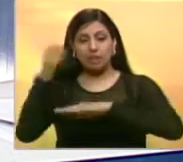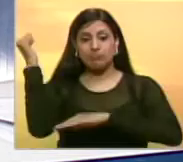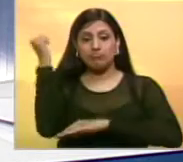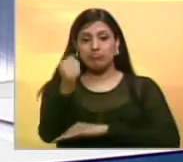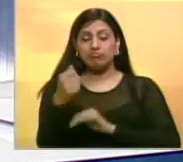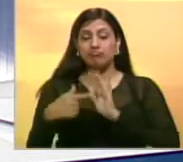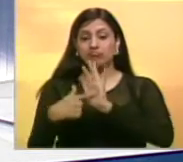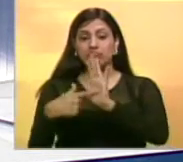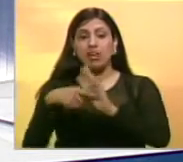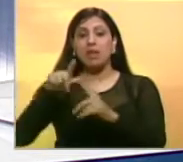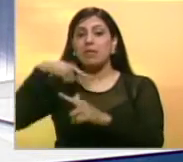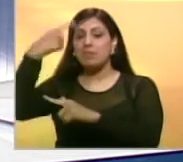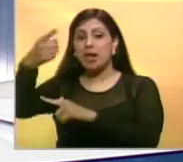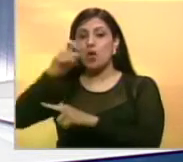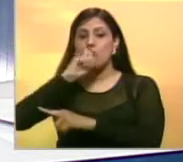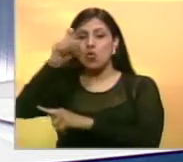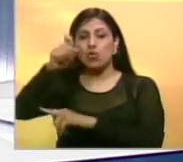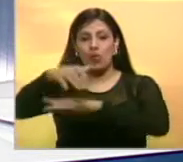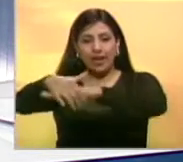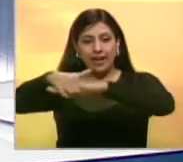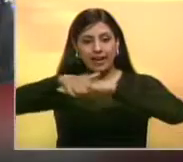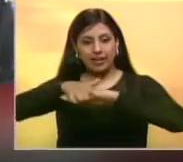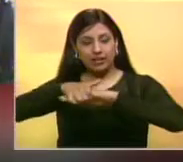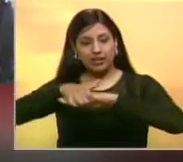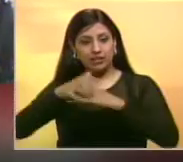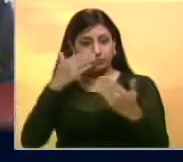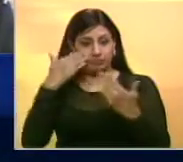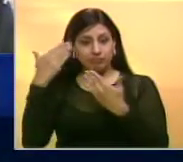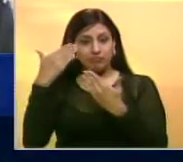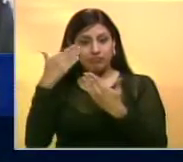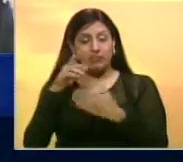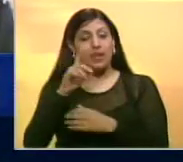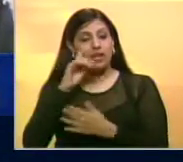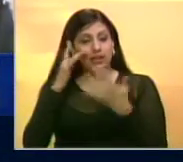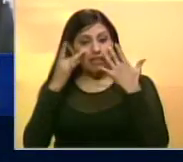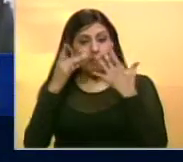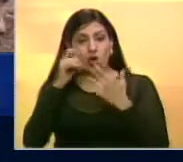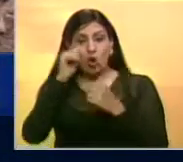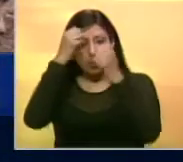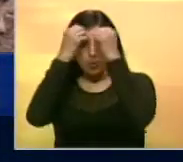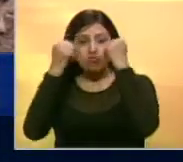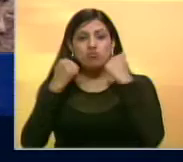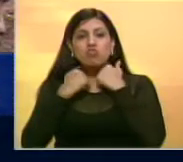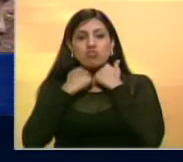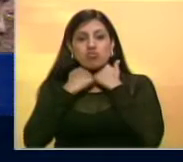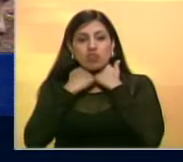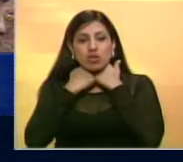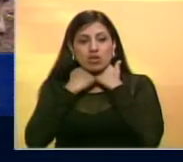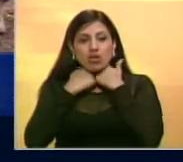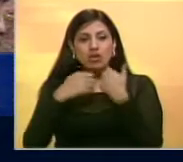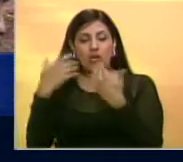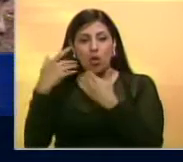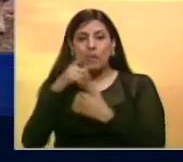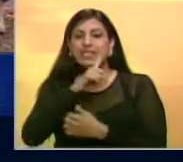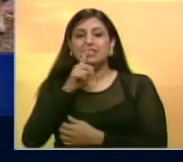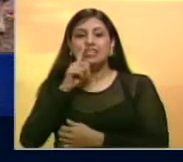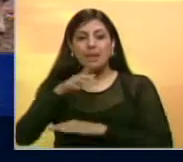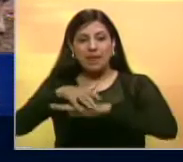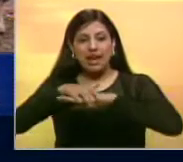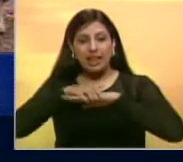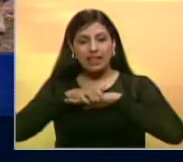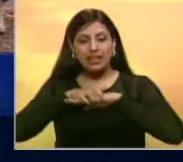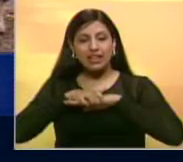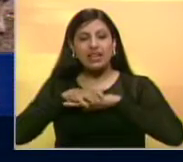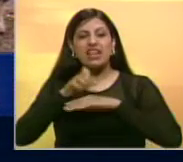de amenazas terroristas contra esa nación En las imágenes también se observa un hombre encapuchado quien asevera con acento británico